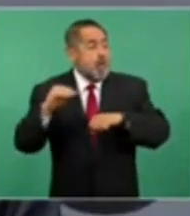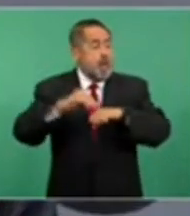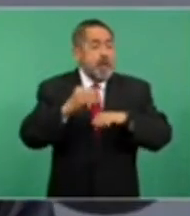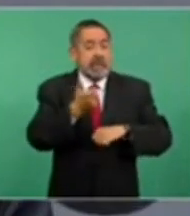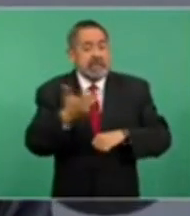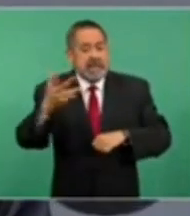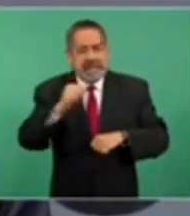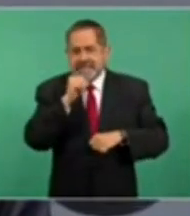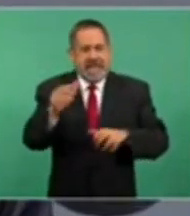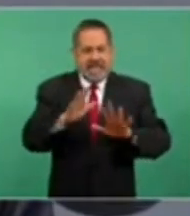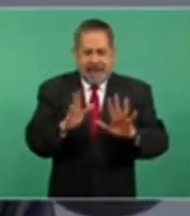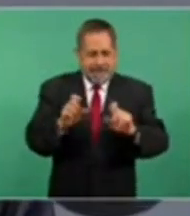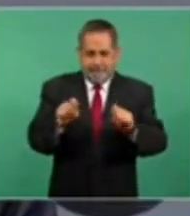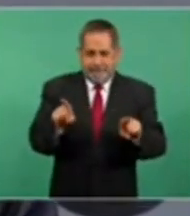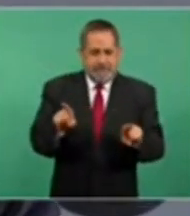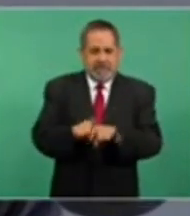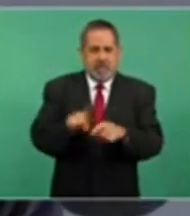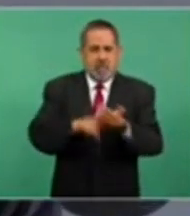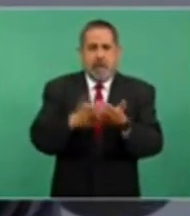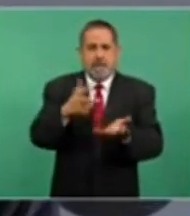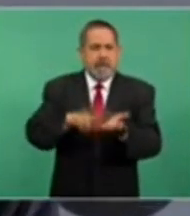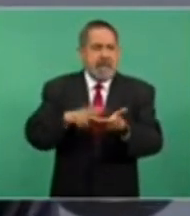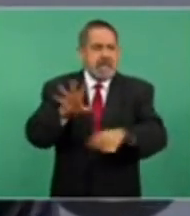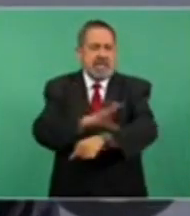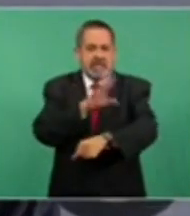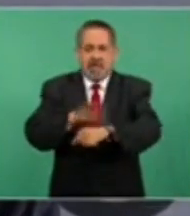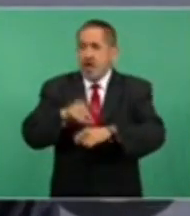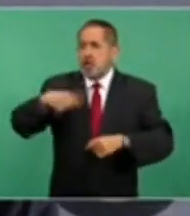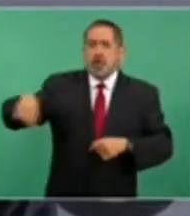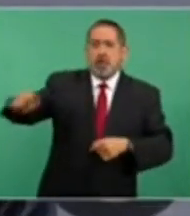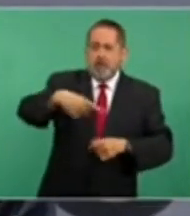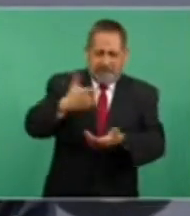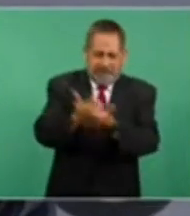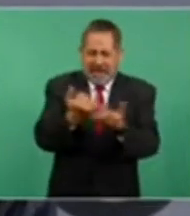reales el costo de la energía eléctrica para los consumidores.